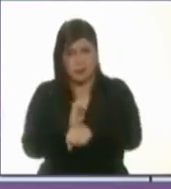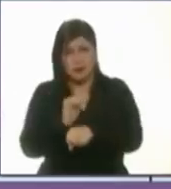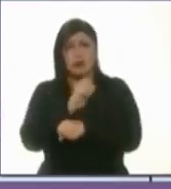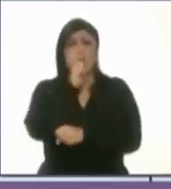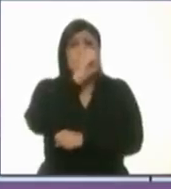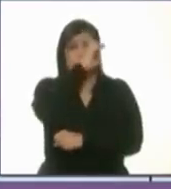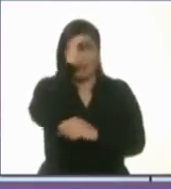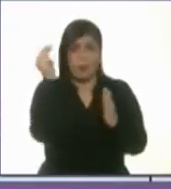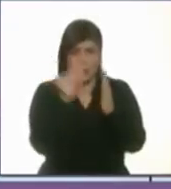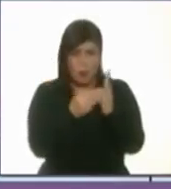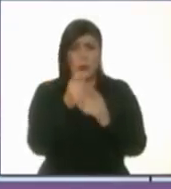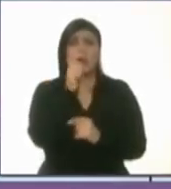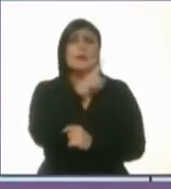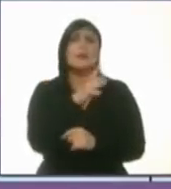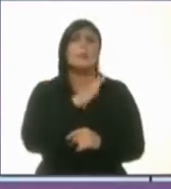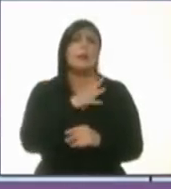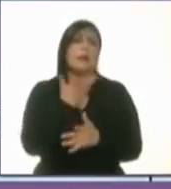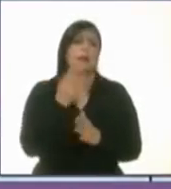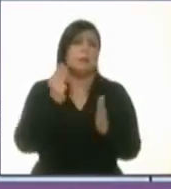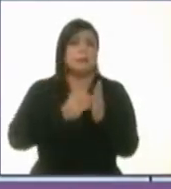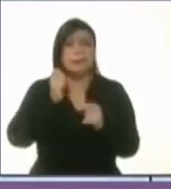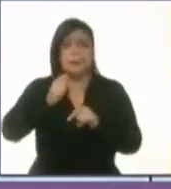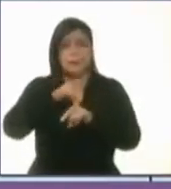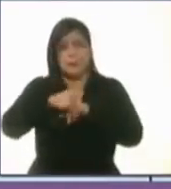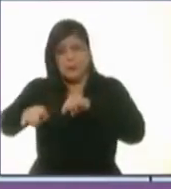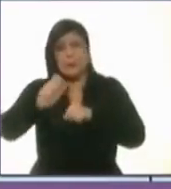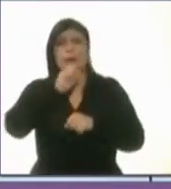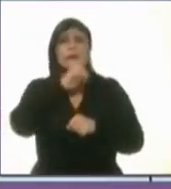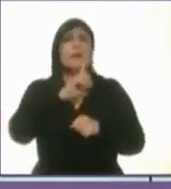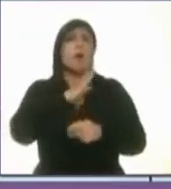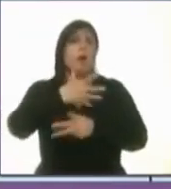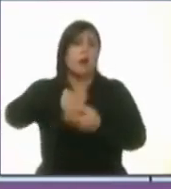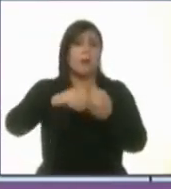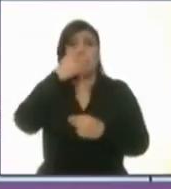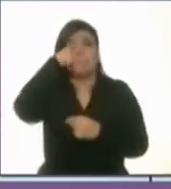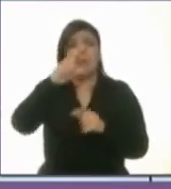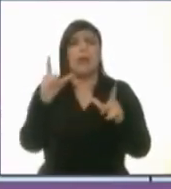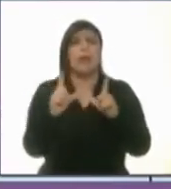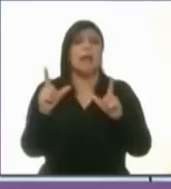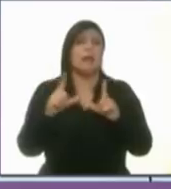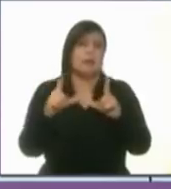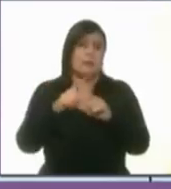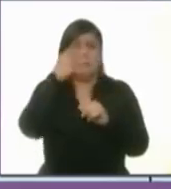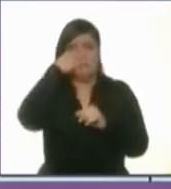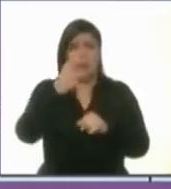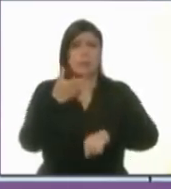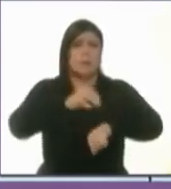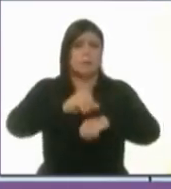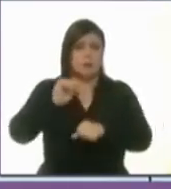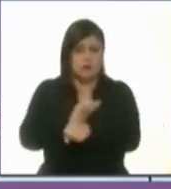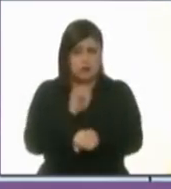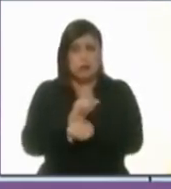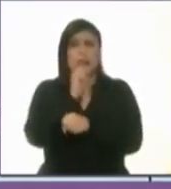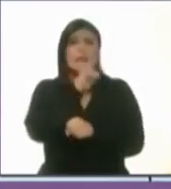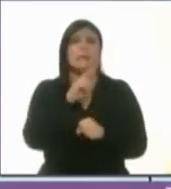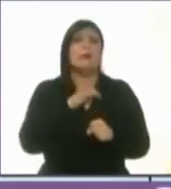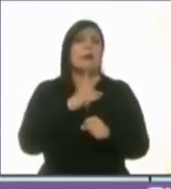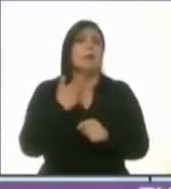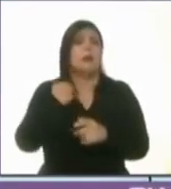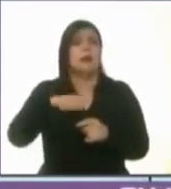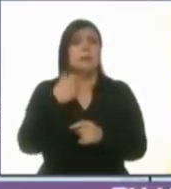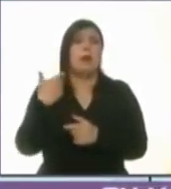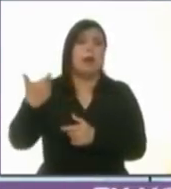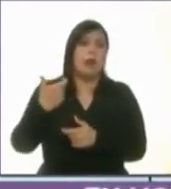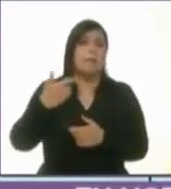el costo de renovación de la licencia y de la tarjeta de circulación para que no te pidan dinero